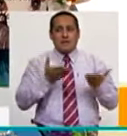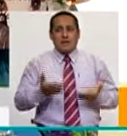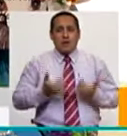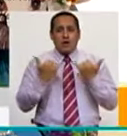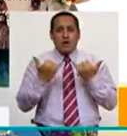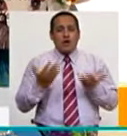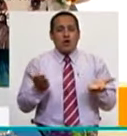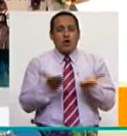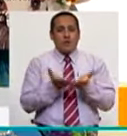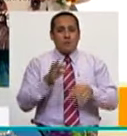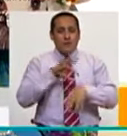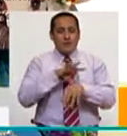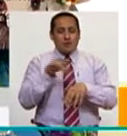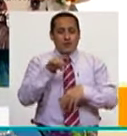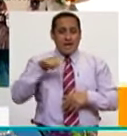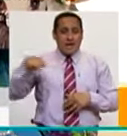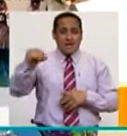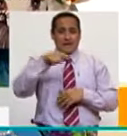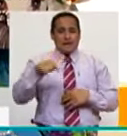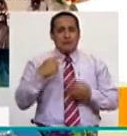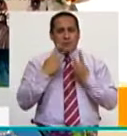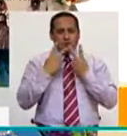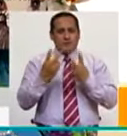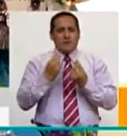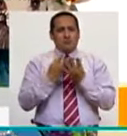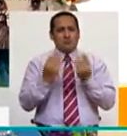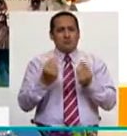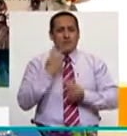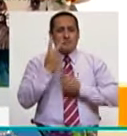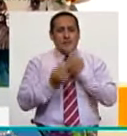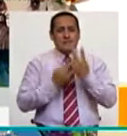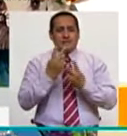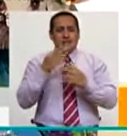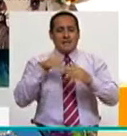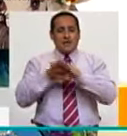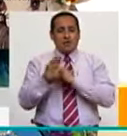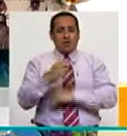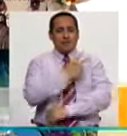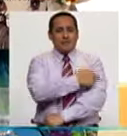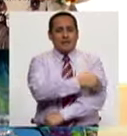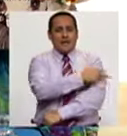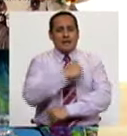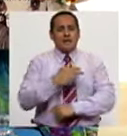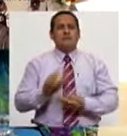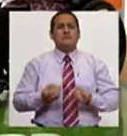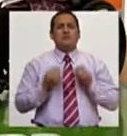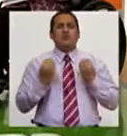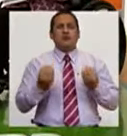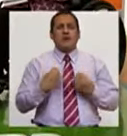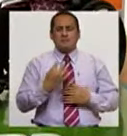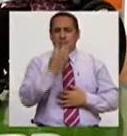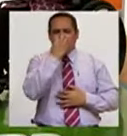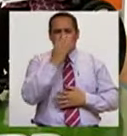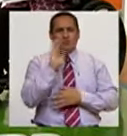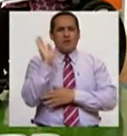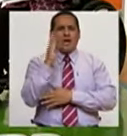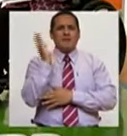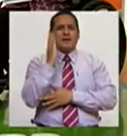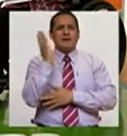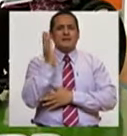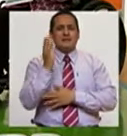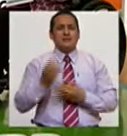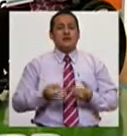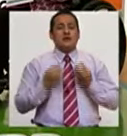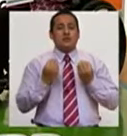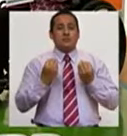el colegio médico de ella. Vamos a hacer una serie de visitas en los hospitales de ella. Bueno, ¿y por qué payasos de emergencia?